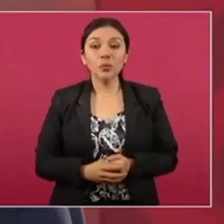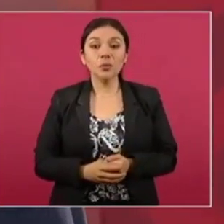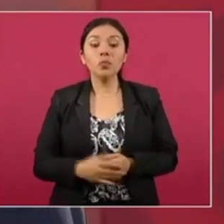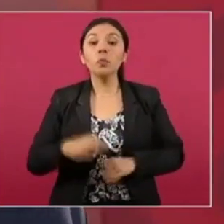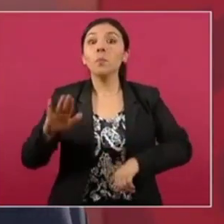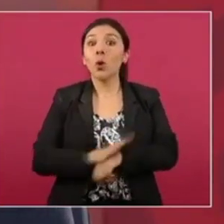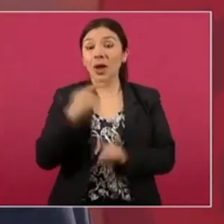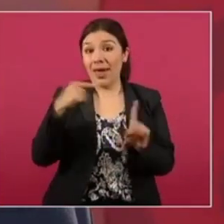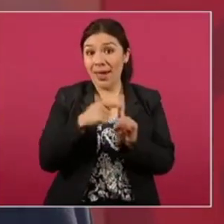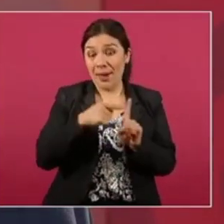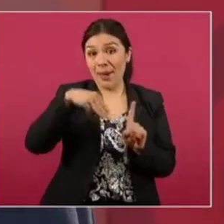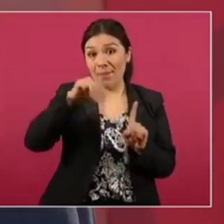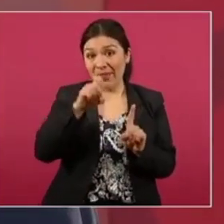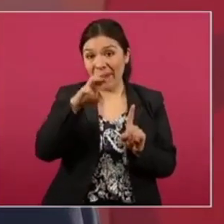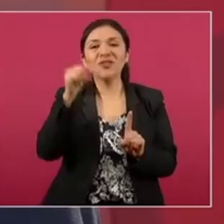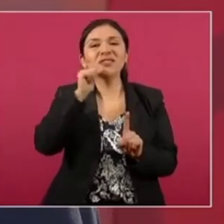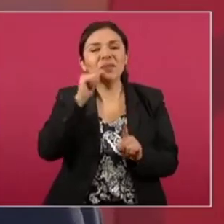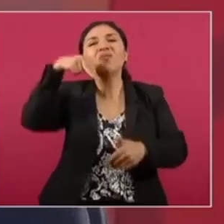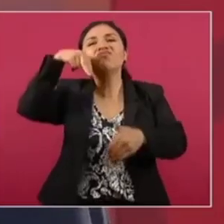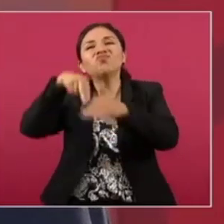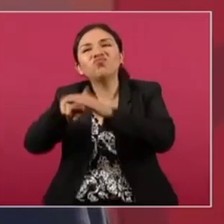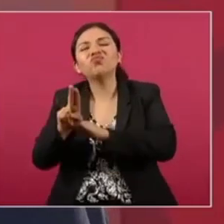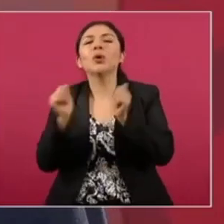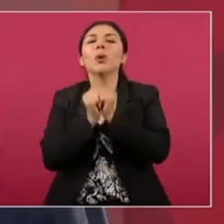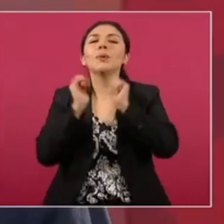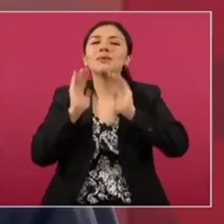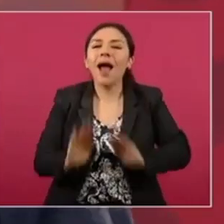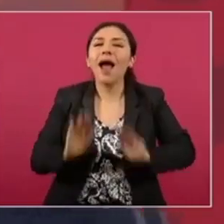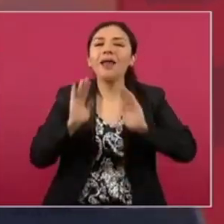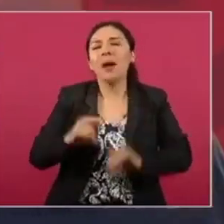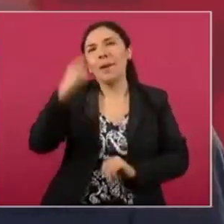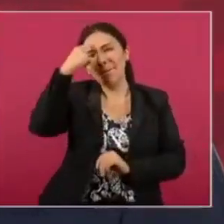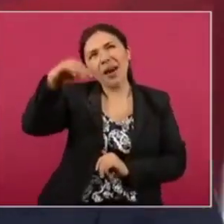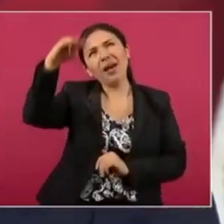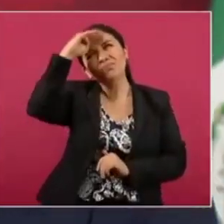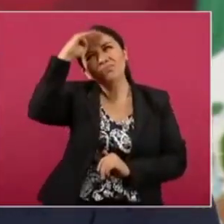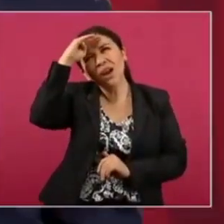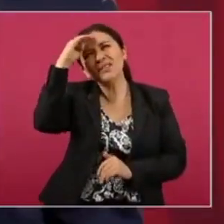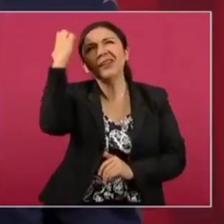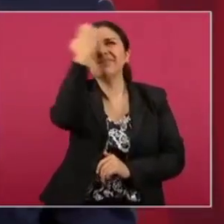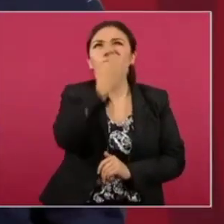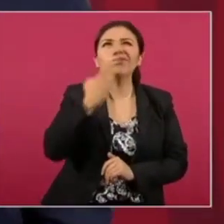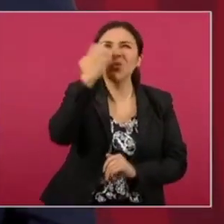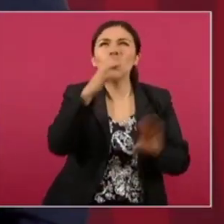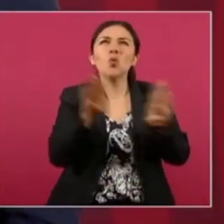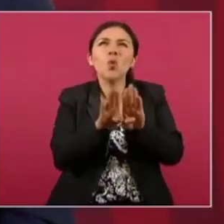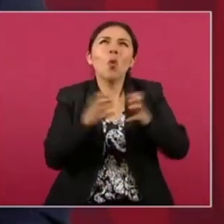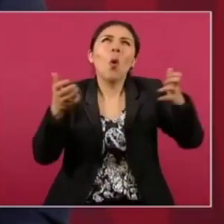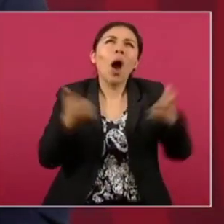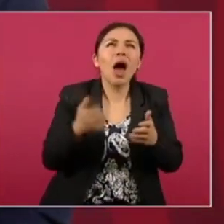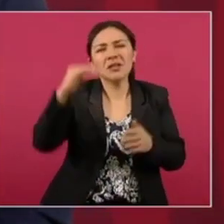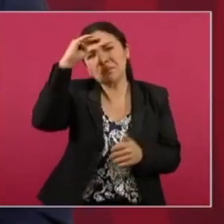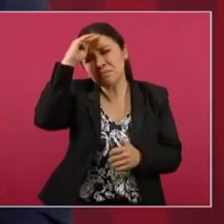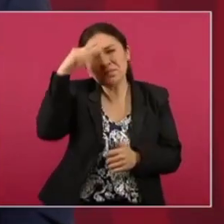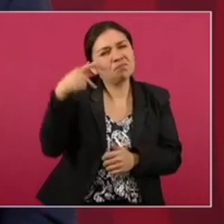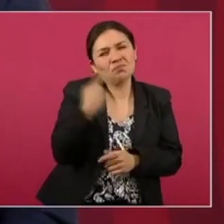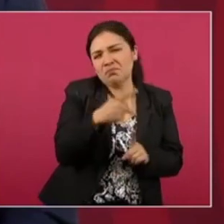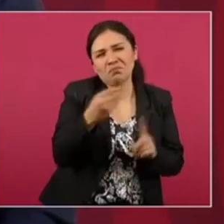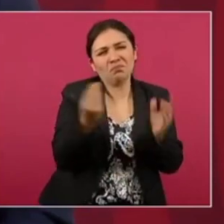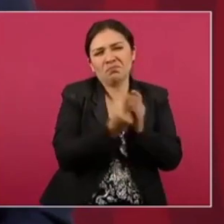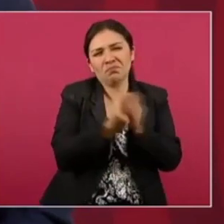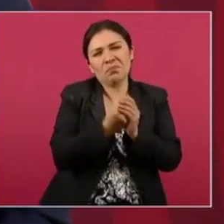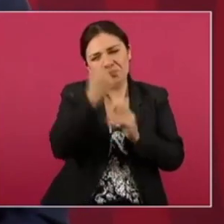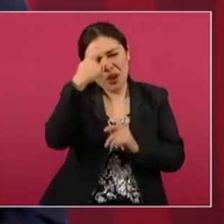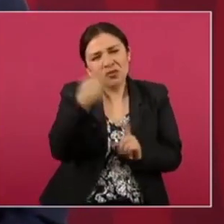Madero se tomaba su tiempo para la reflexión, el análisis, también para su